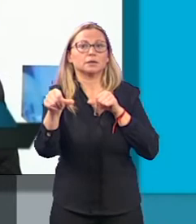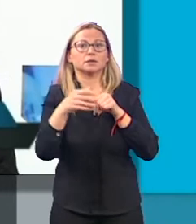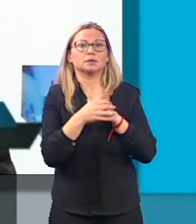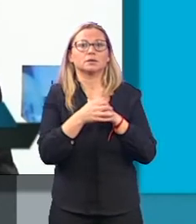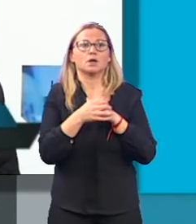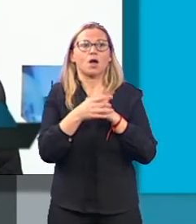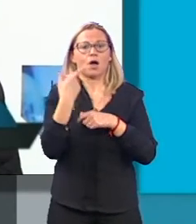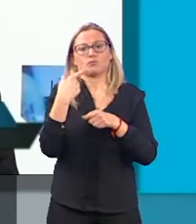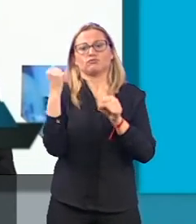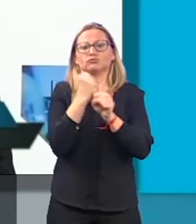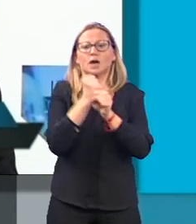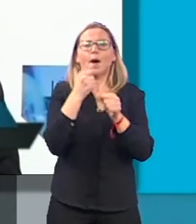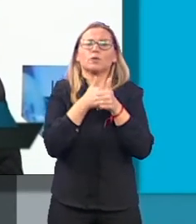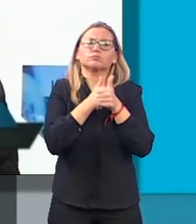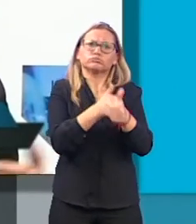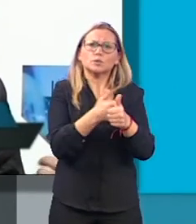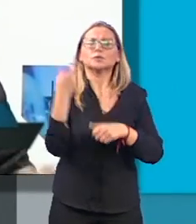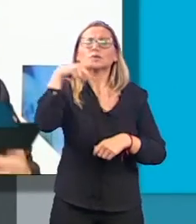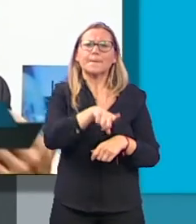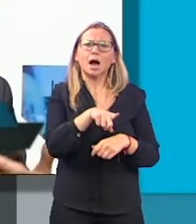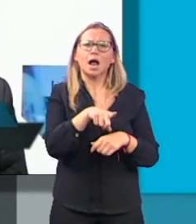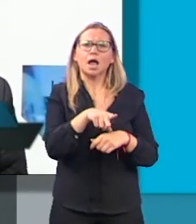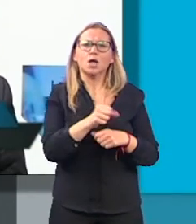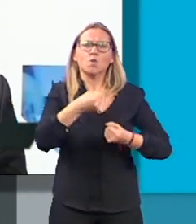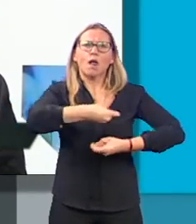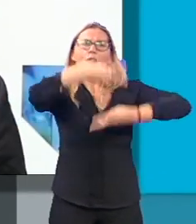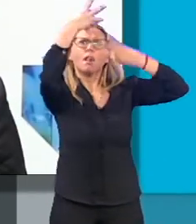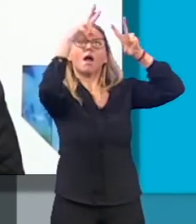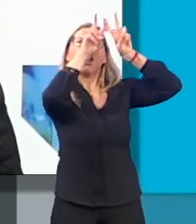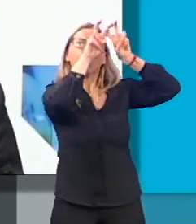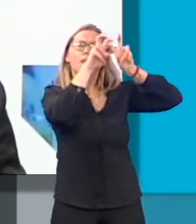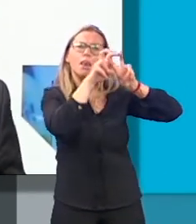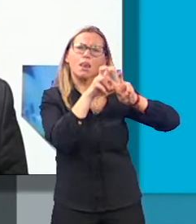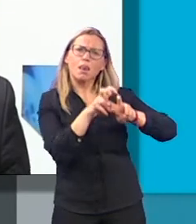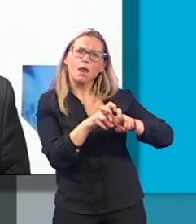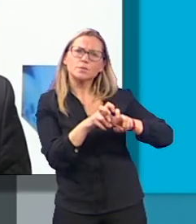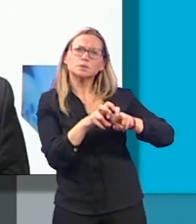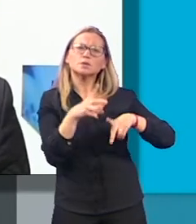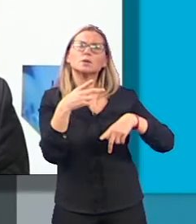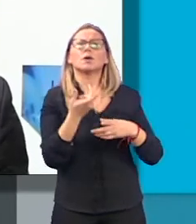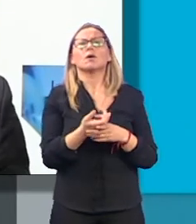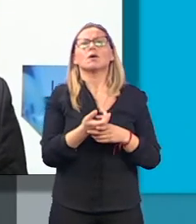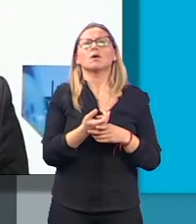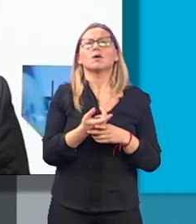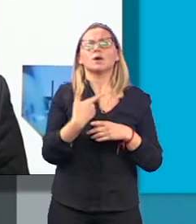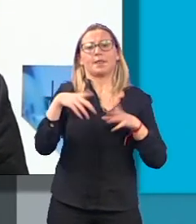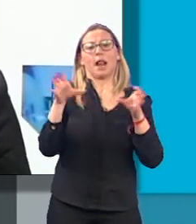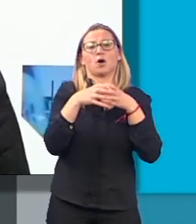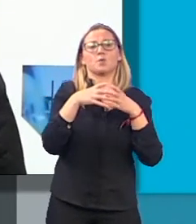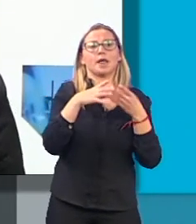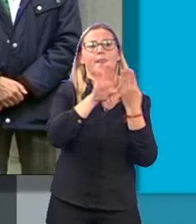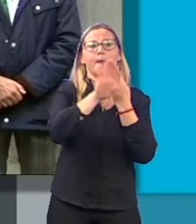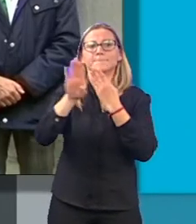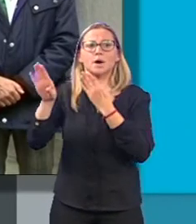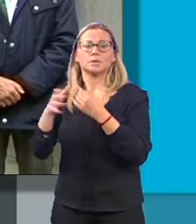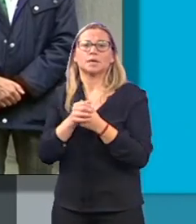una labor de seguimiento, sino que también tendremos que hacer una revisión de los propios edificios, de las comunidades de propietarios para